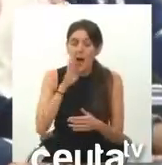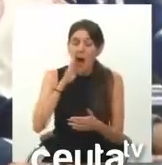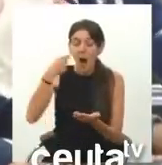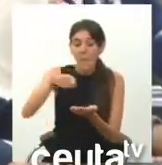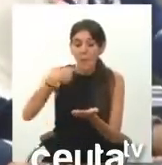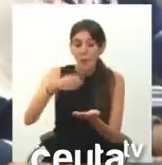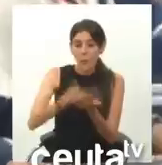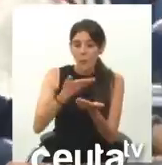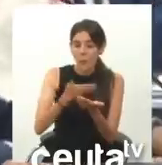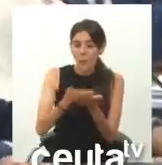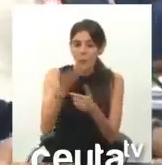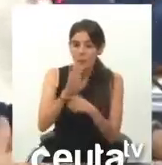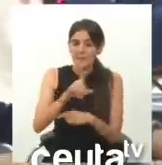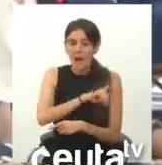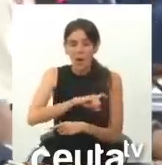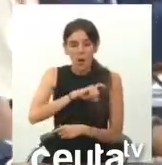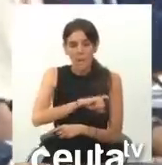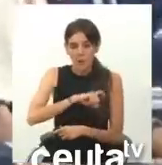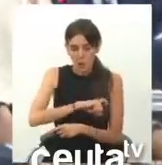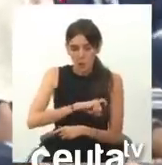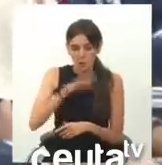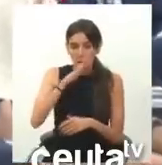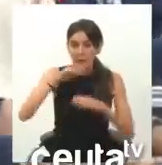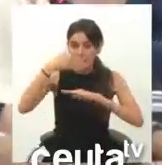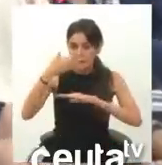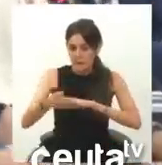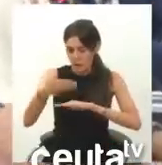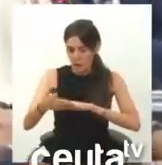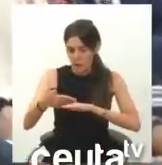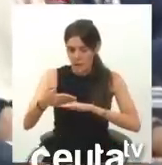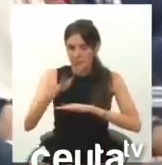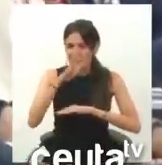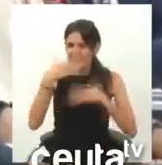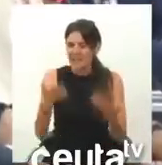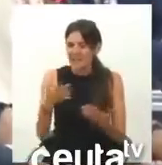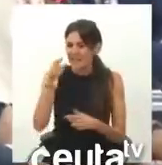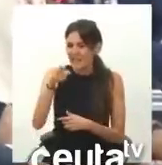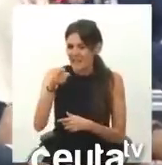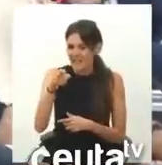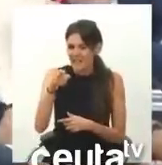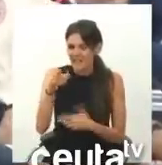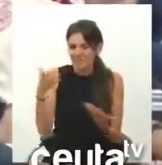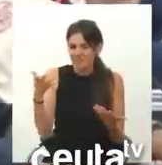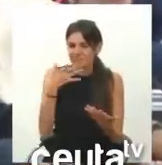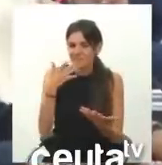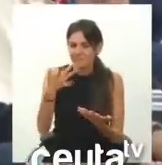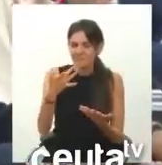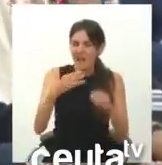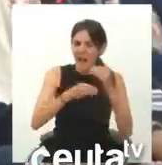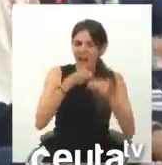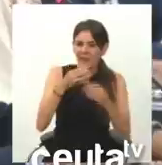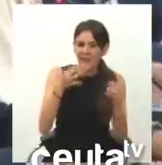presentada en la Comisión de Exteriores no es otra que mantener